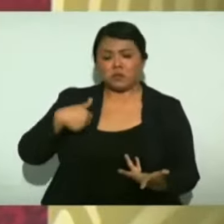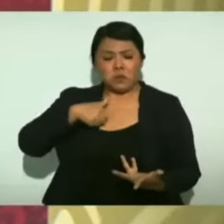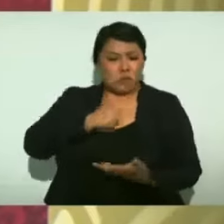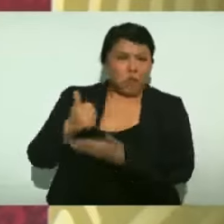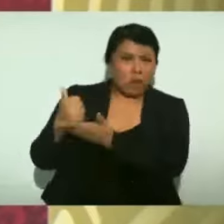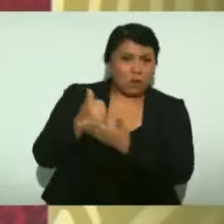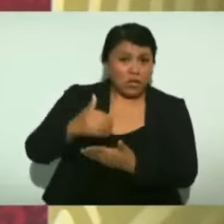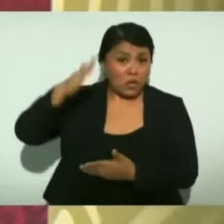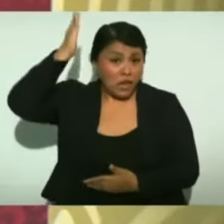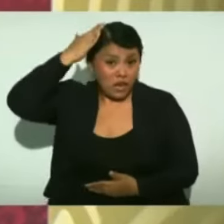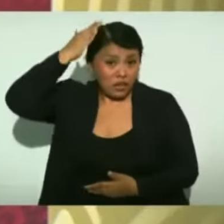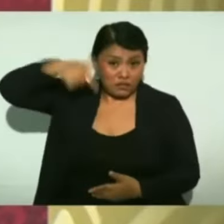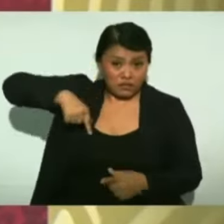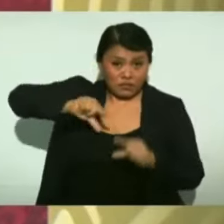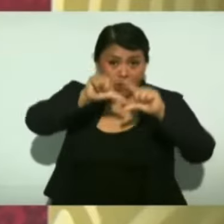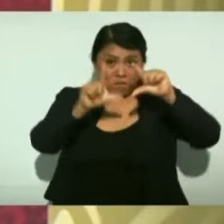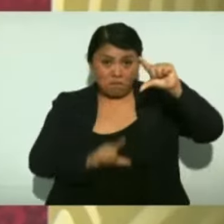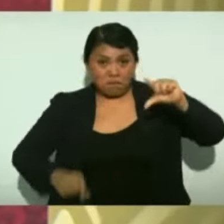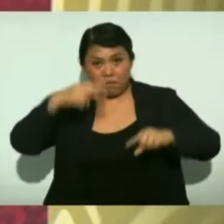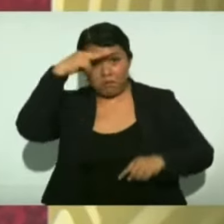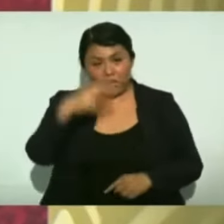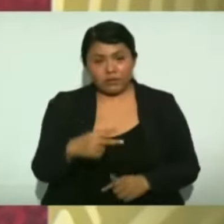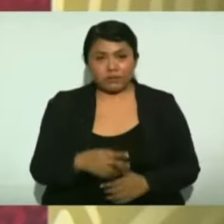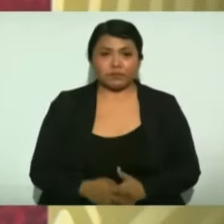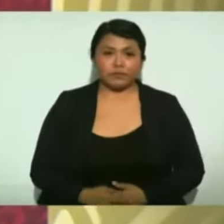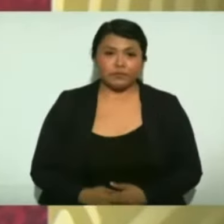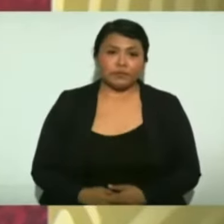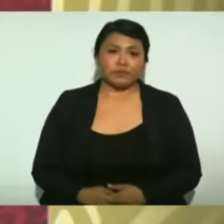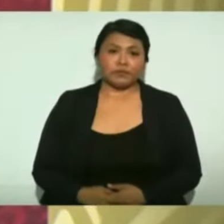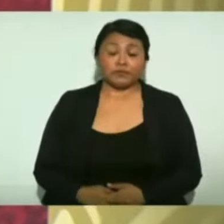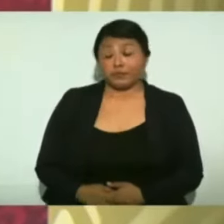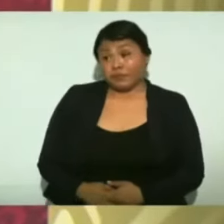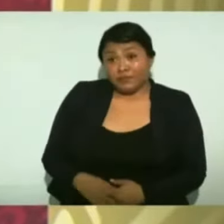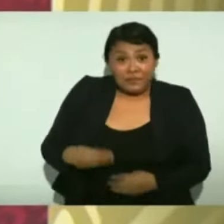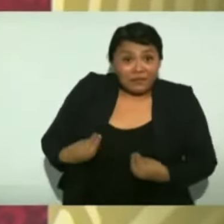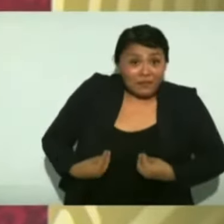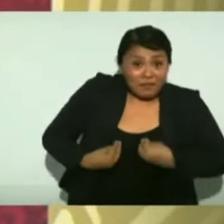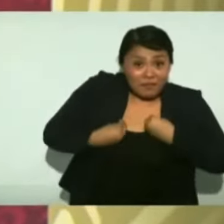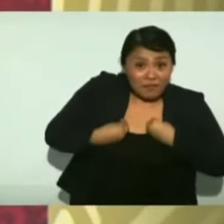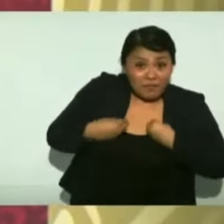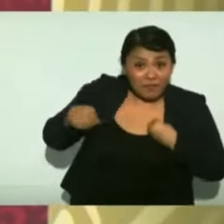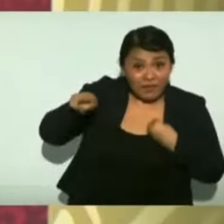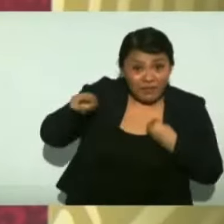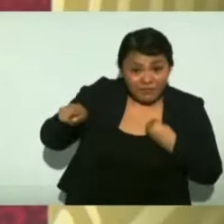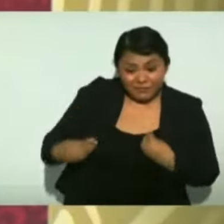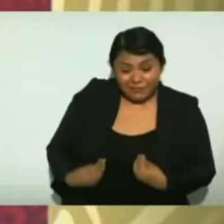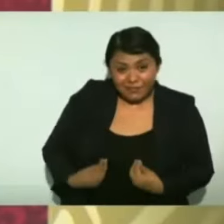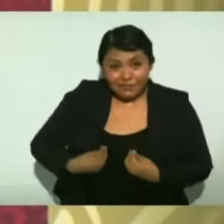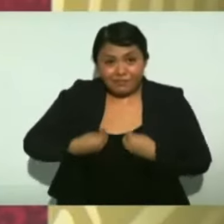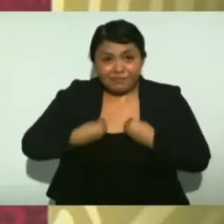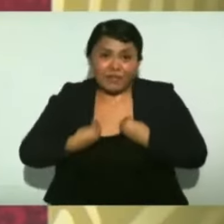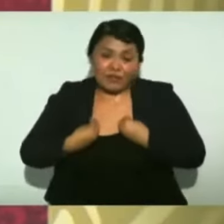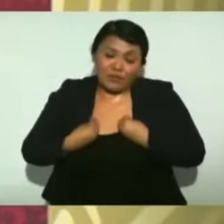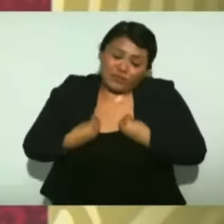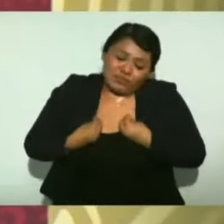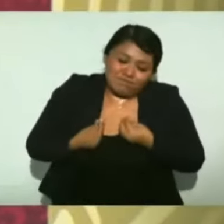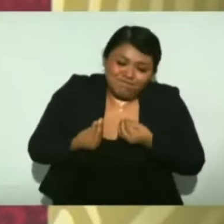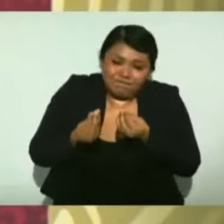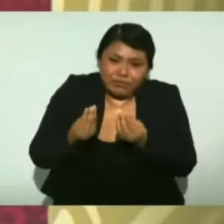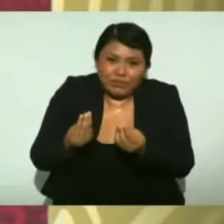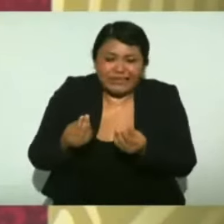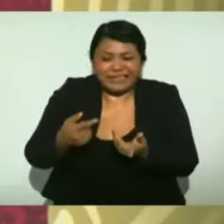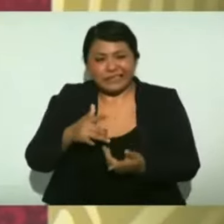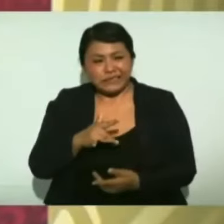Tuvo que ofrecer su vida porque los que se